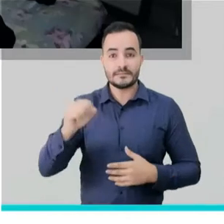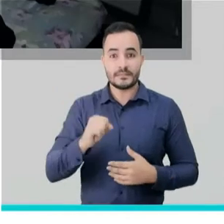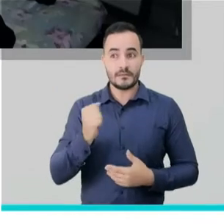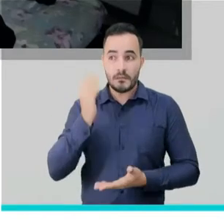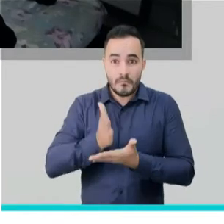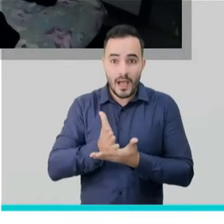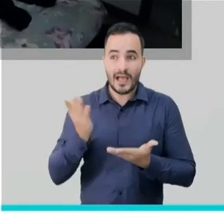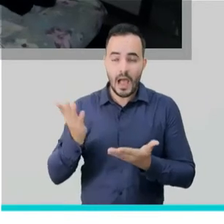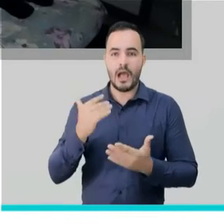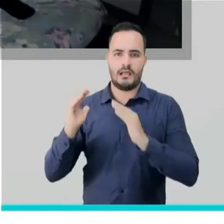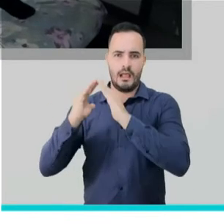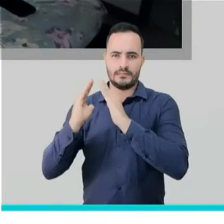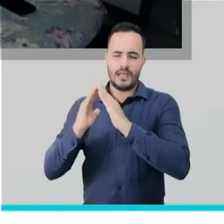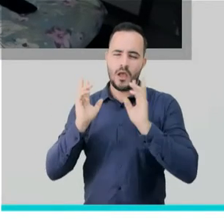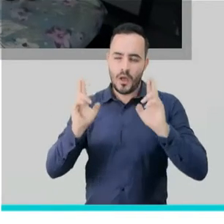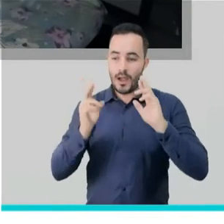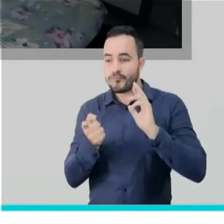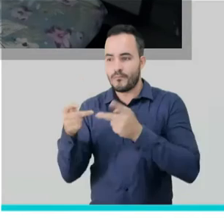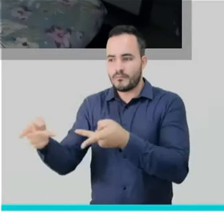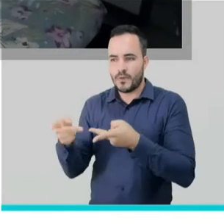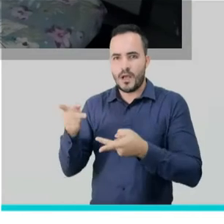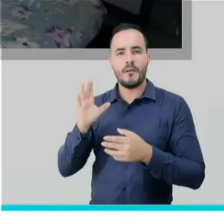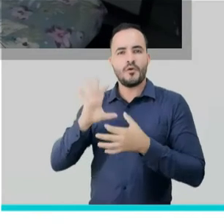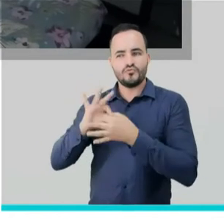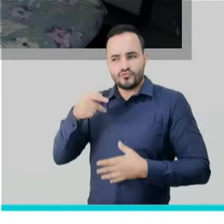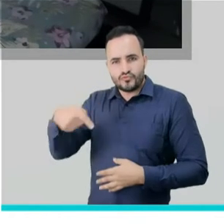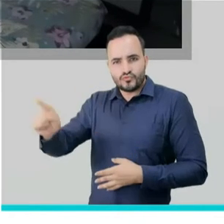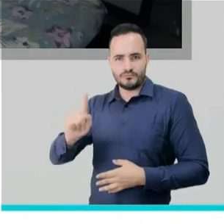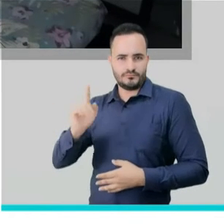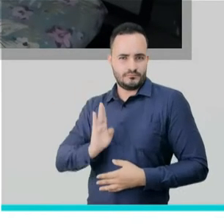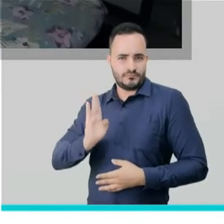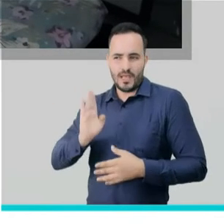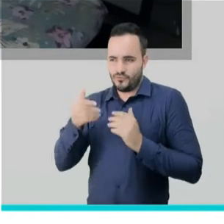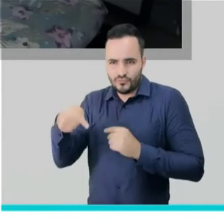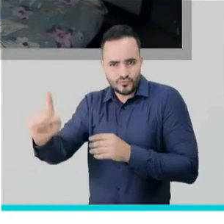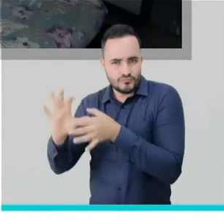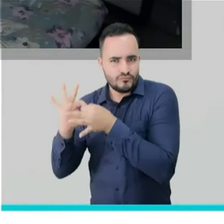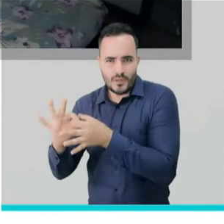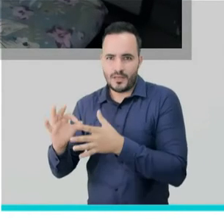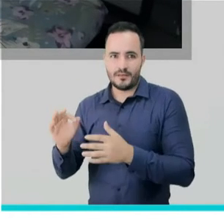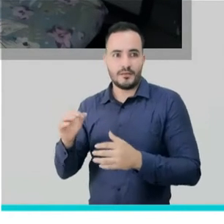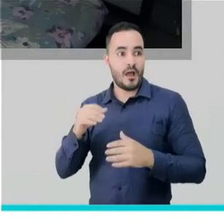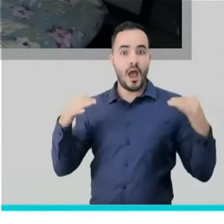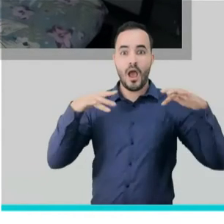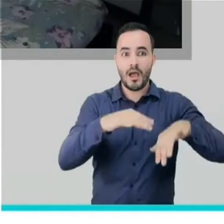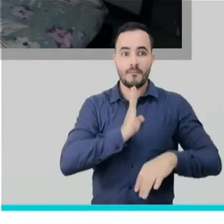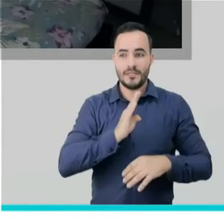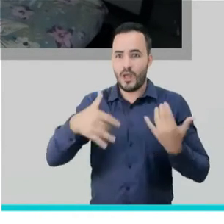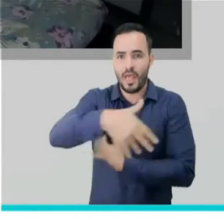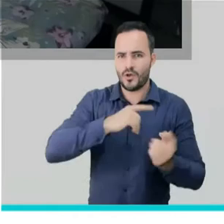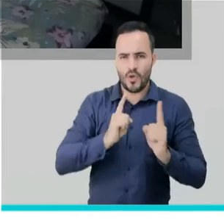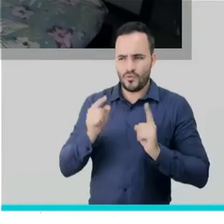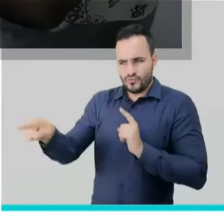De ser posible, esta persona debe tener una habitación con baño interno. Esa es la situación ideal. Si no tiene baño interno la